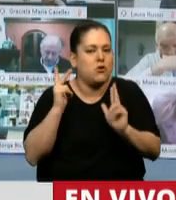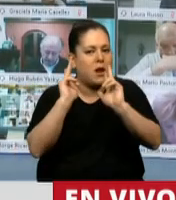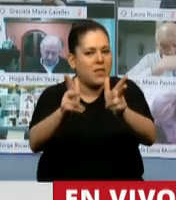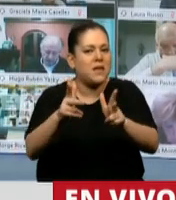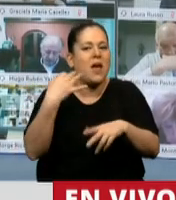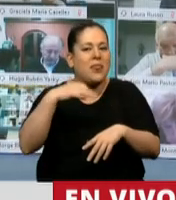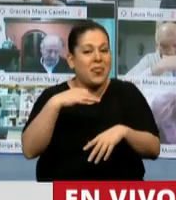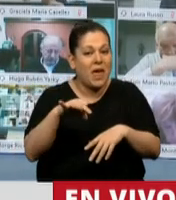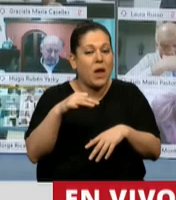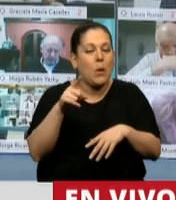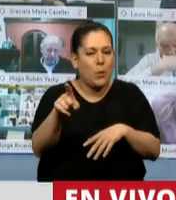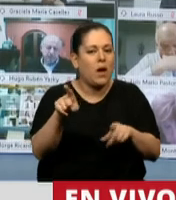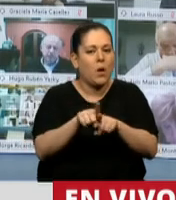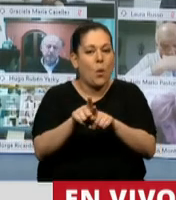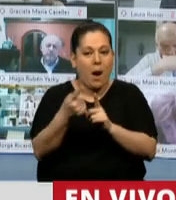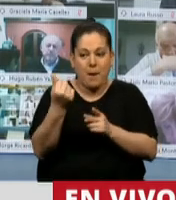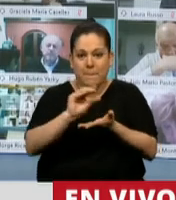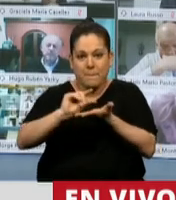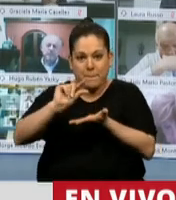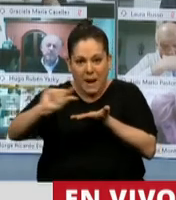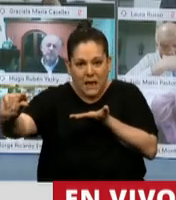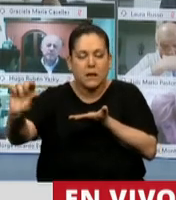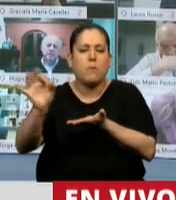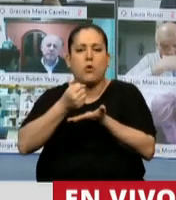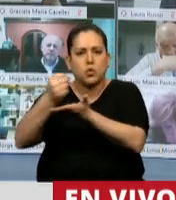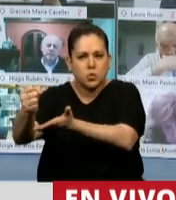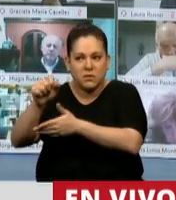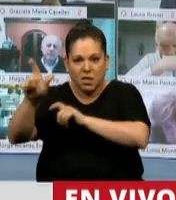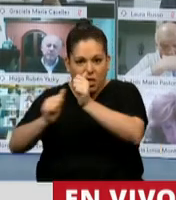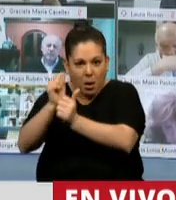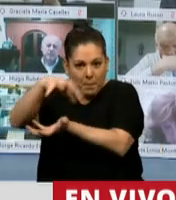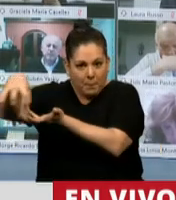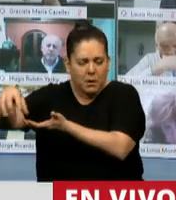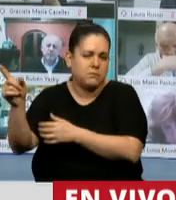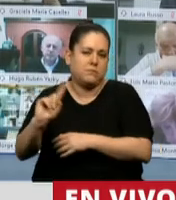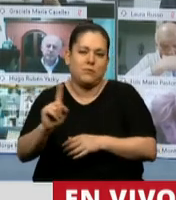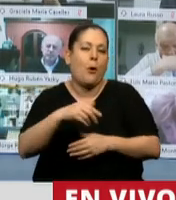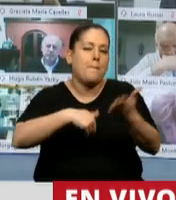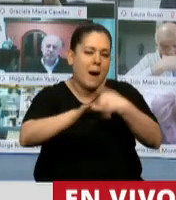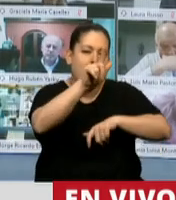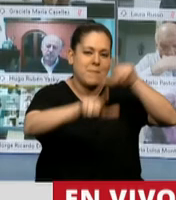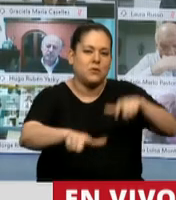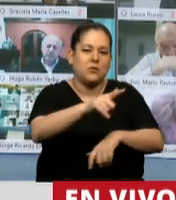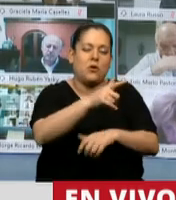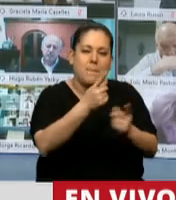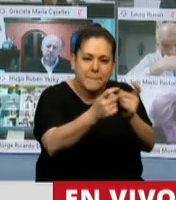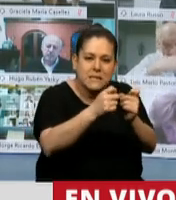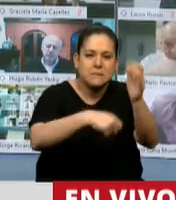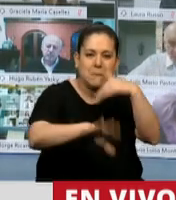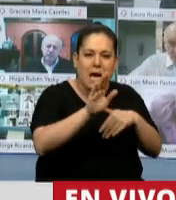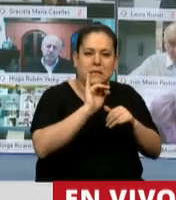destinados a los sectores que producen, a los sectores que trabajan. Muchísimas gracias, Presidente, y